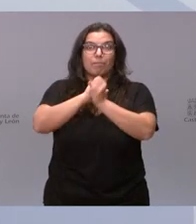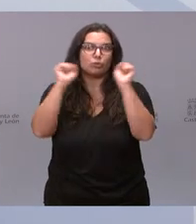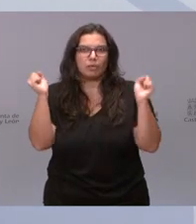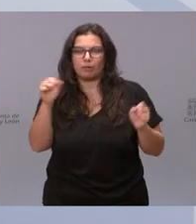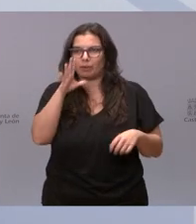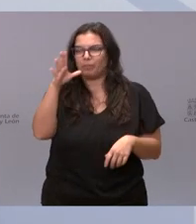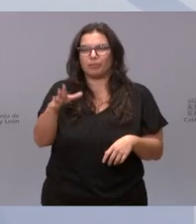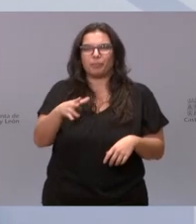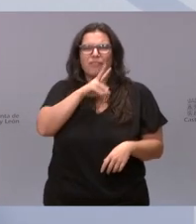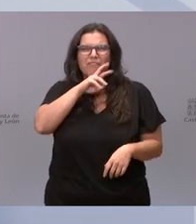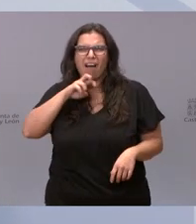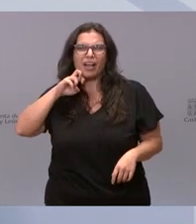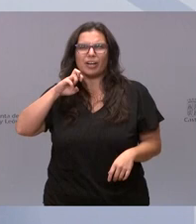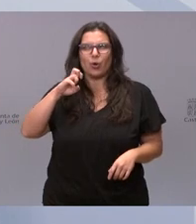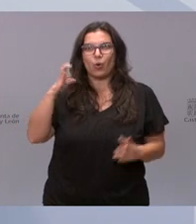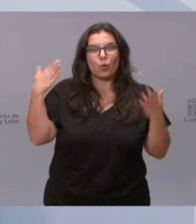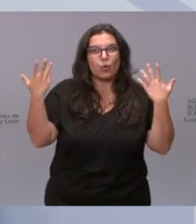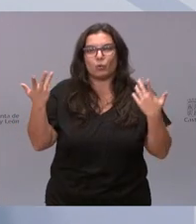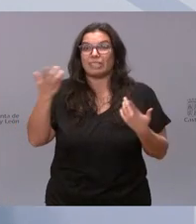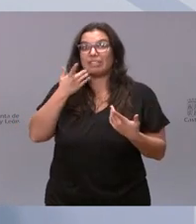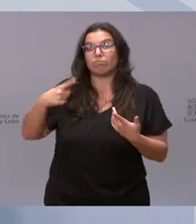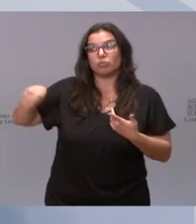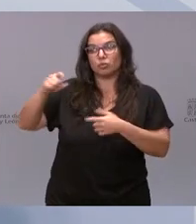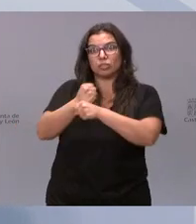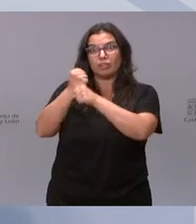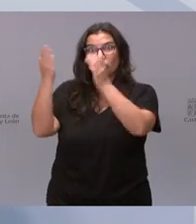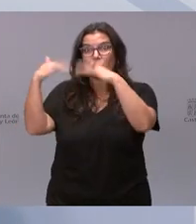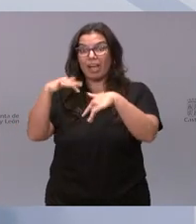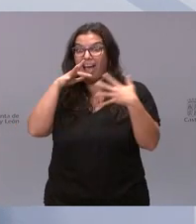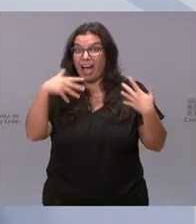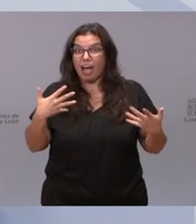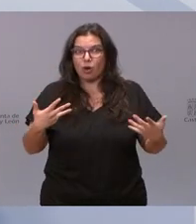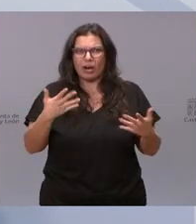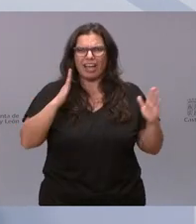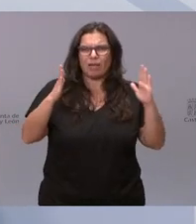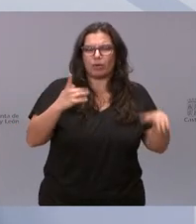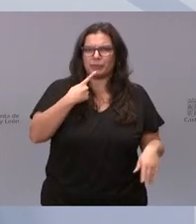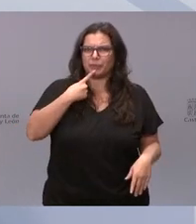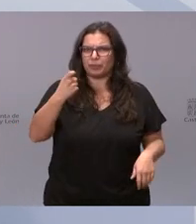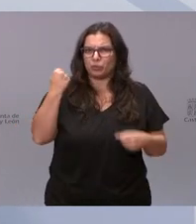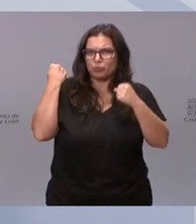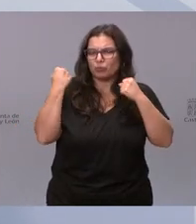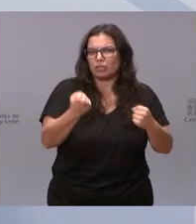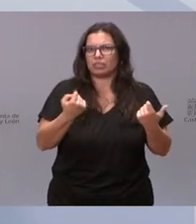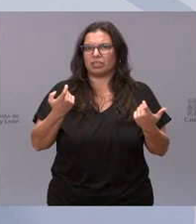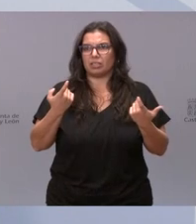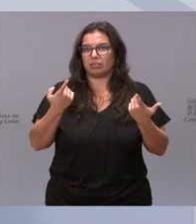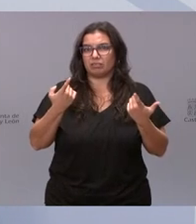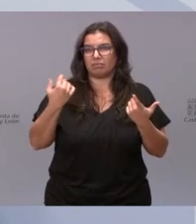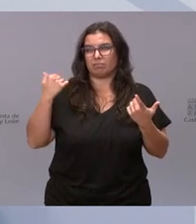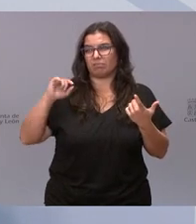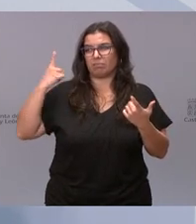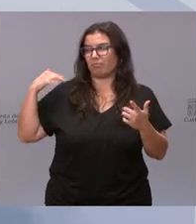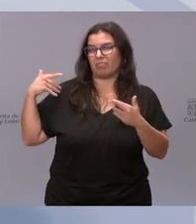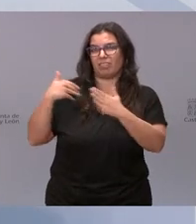sin cuyo trabajo sería imposible en estos momentos de tanta dificultad, especialmente en el último año y